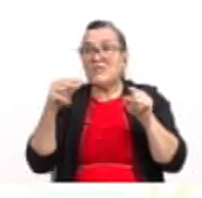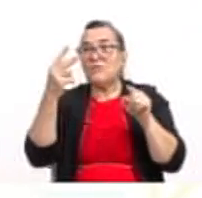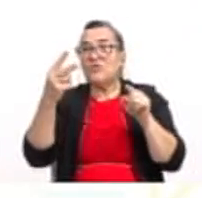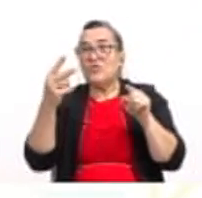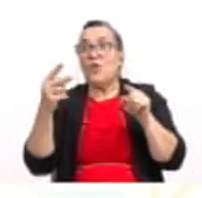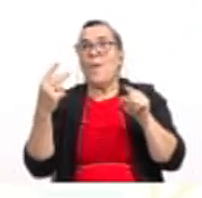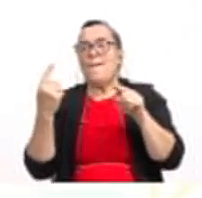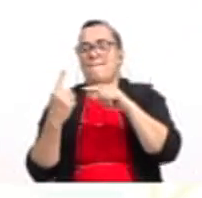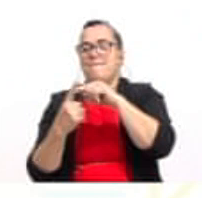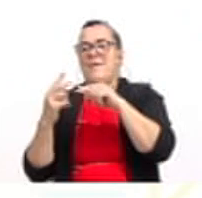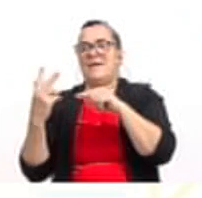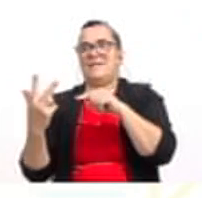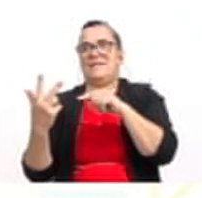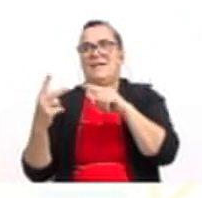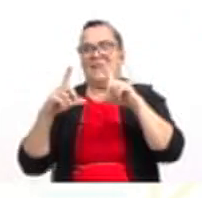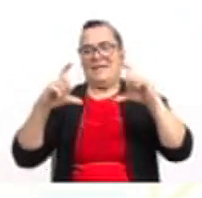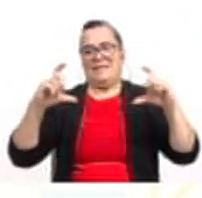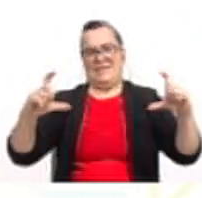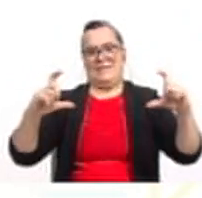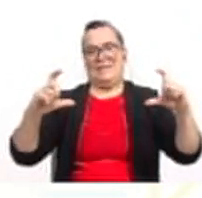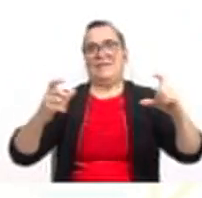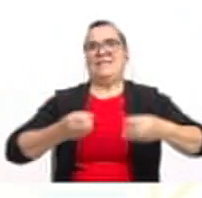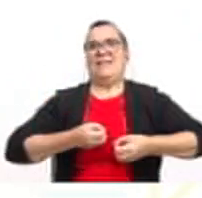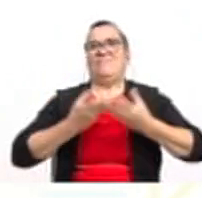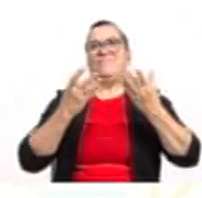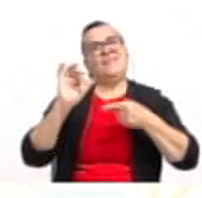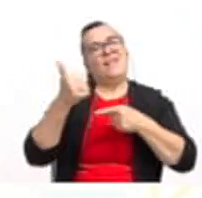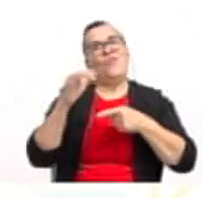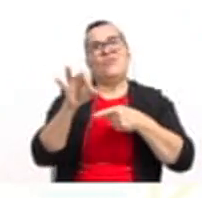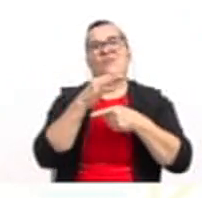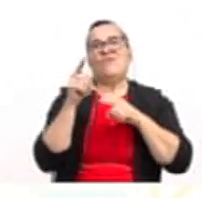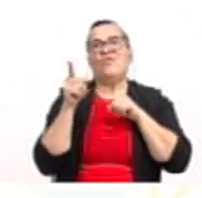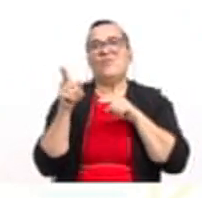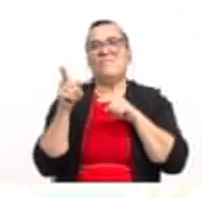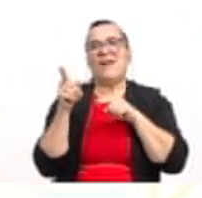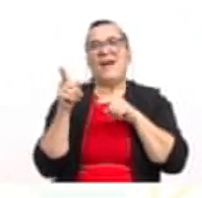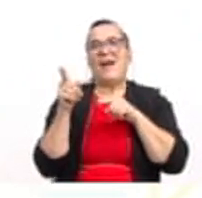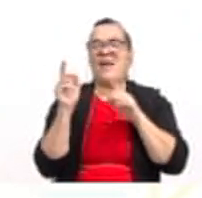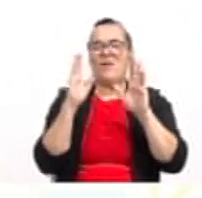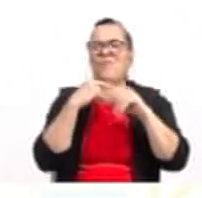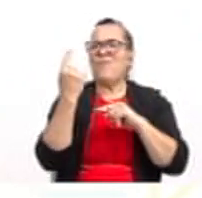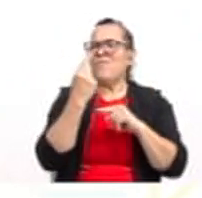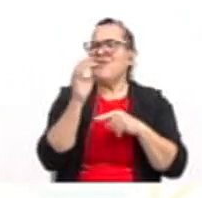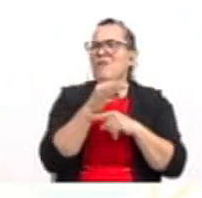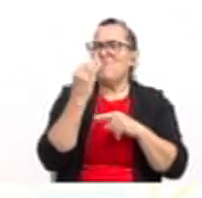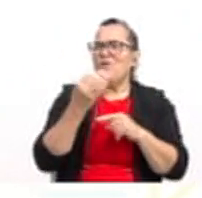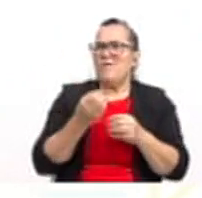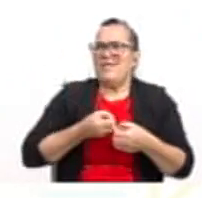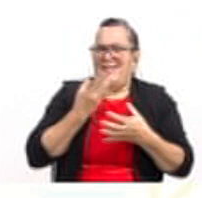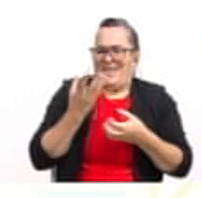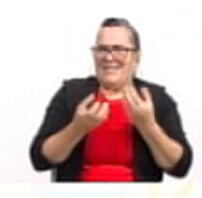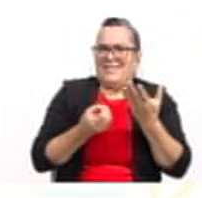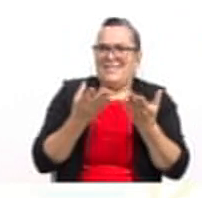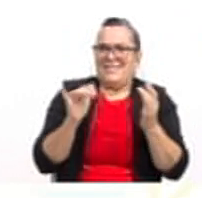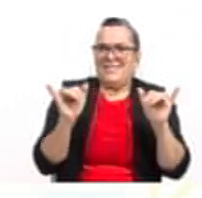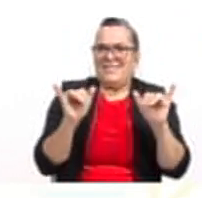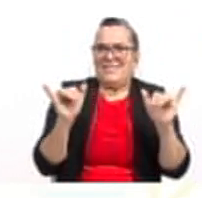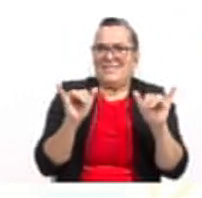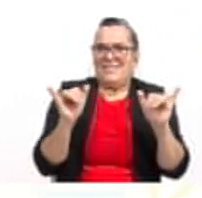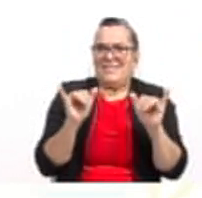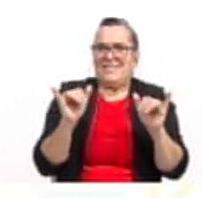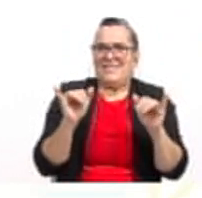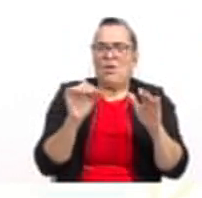Y aquí ya la hemos expresado de otra forma. Vieron que no hay una única forma de poder expresar la función